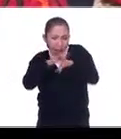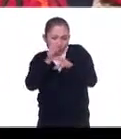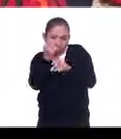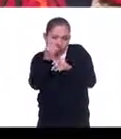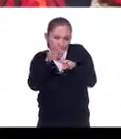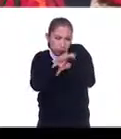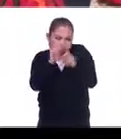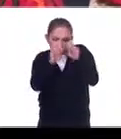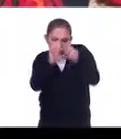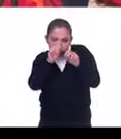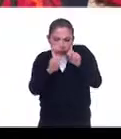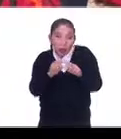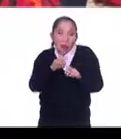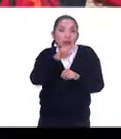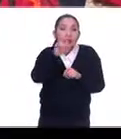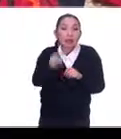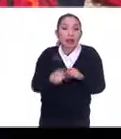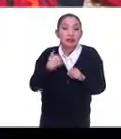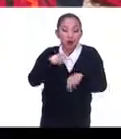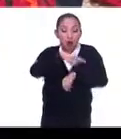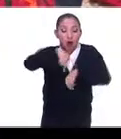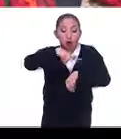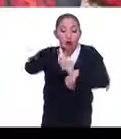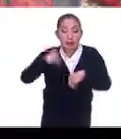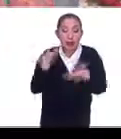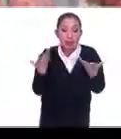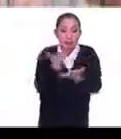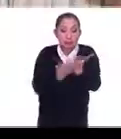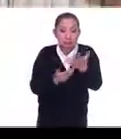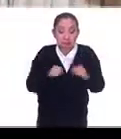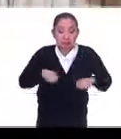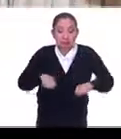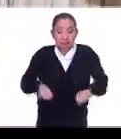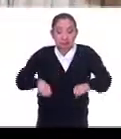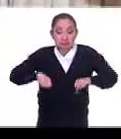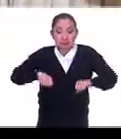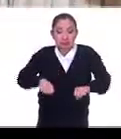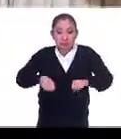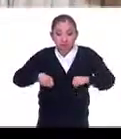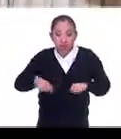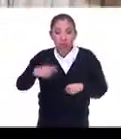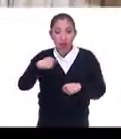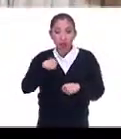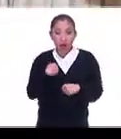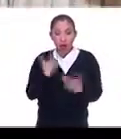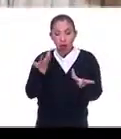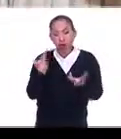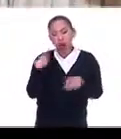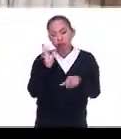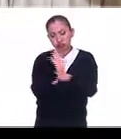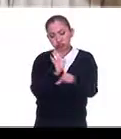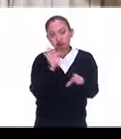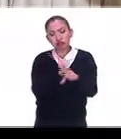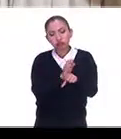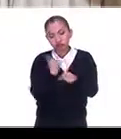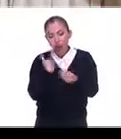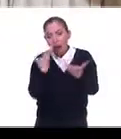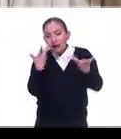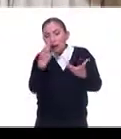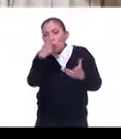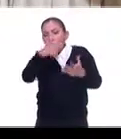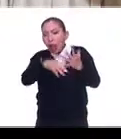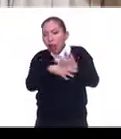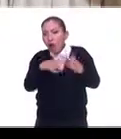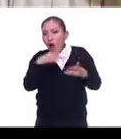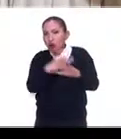poco. Luego, las horas invertidas. Y yo he estado abogando por un elemento